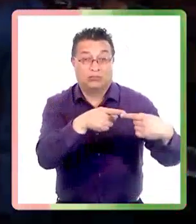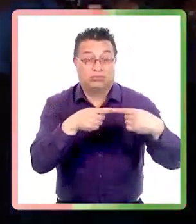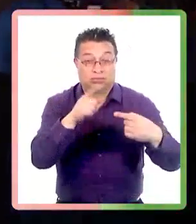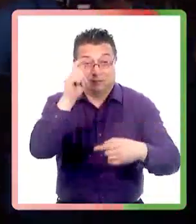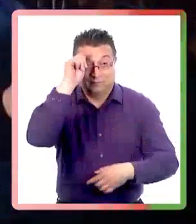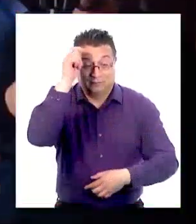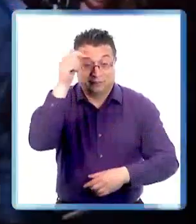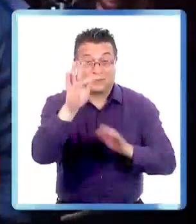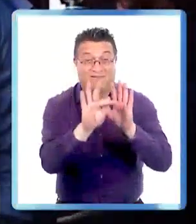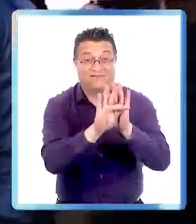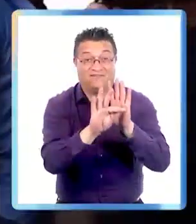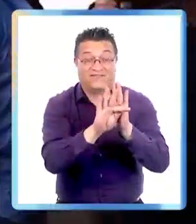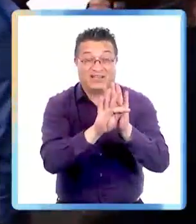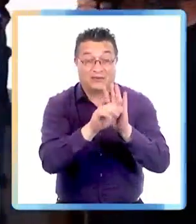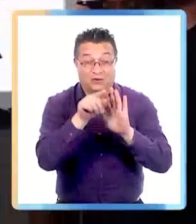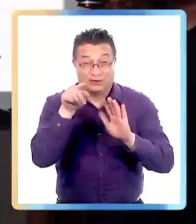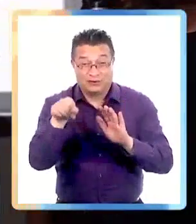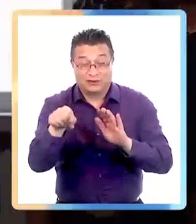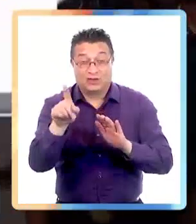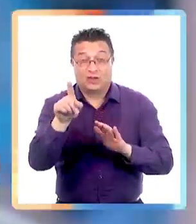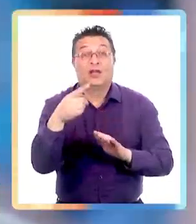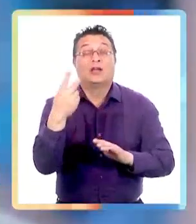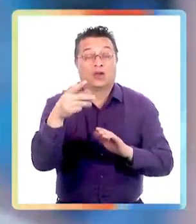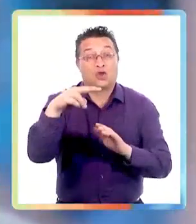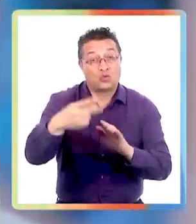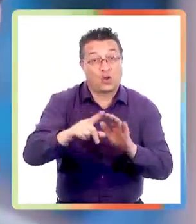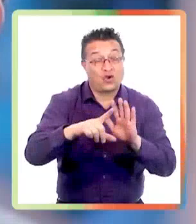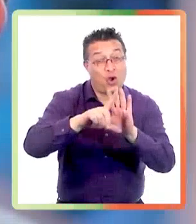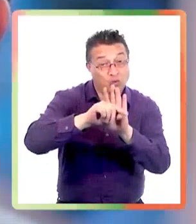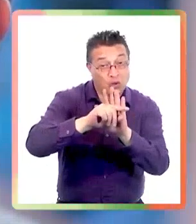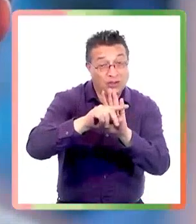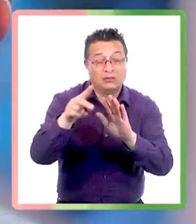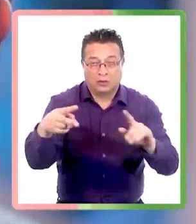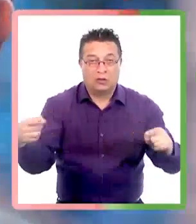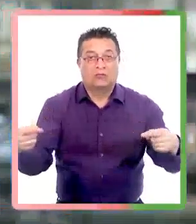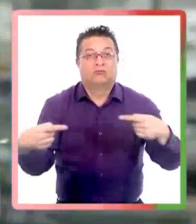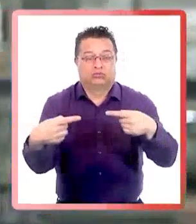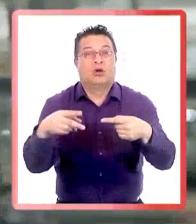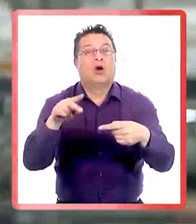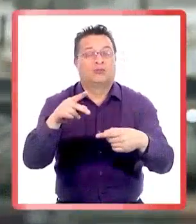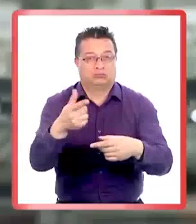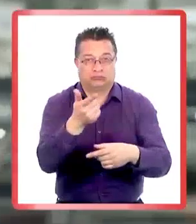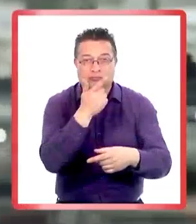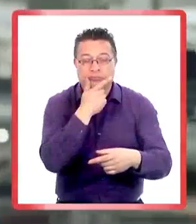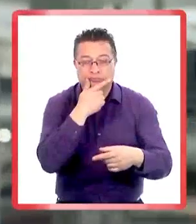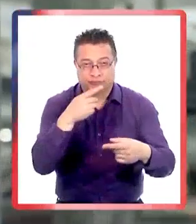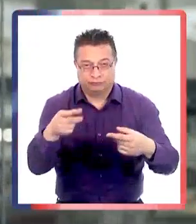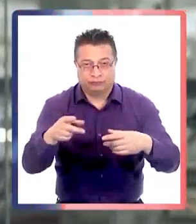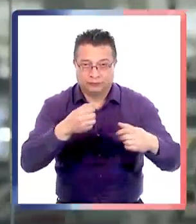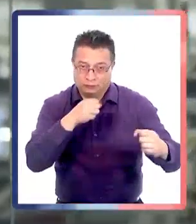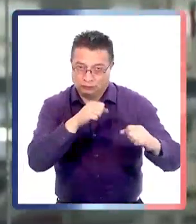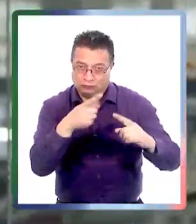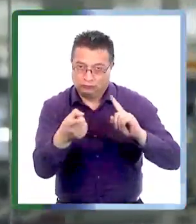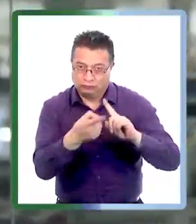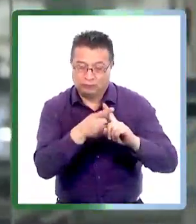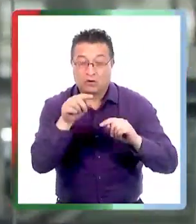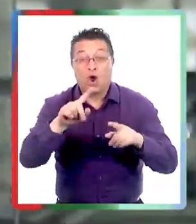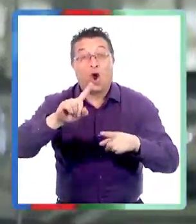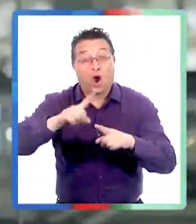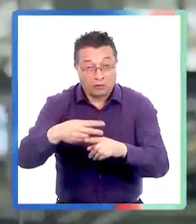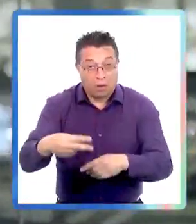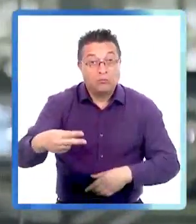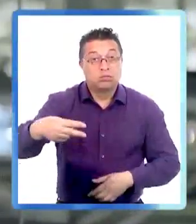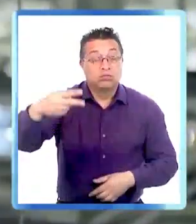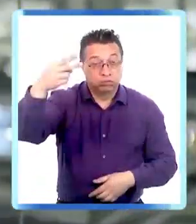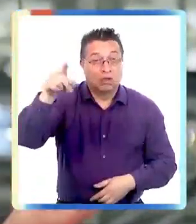La antigua disputa entre el creador de Facebook, Mark Zuckerberg, y el dueño de Twitter está a punto de llegar a un ring y subió